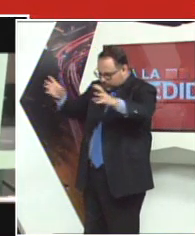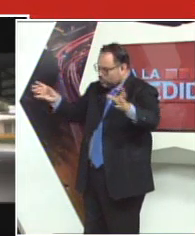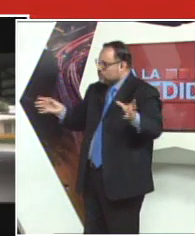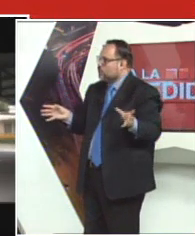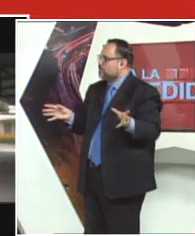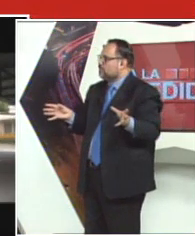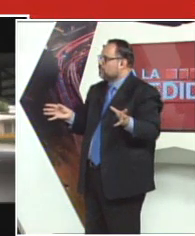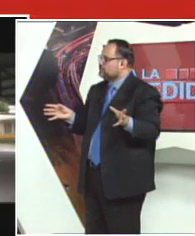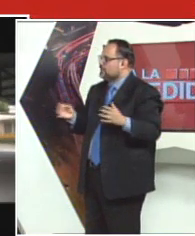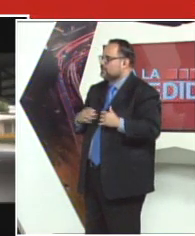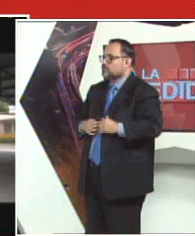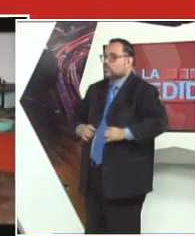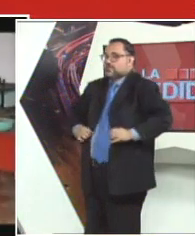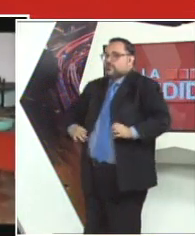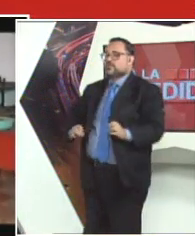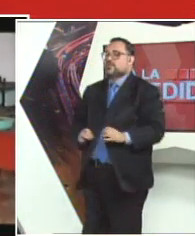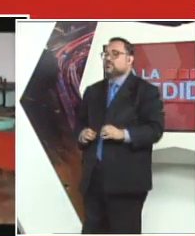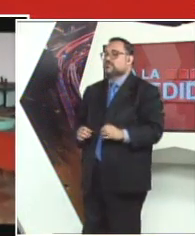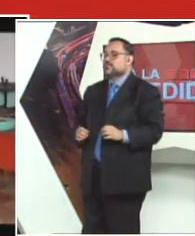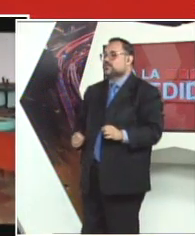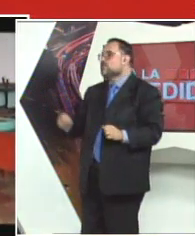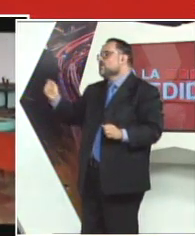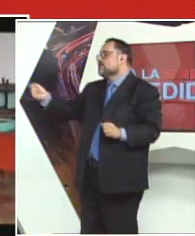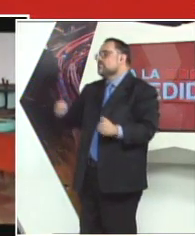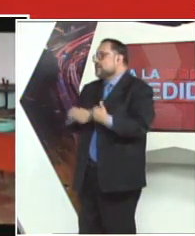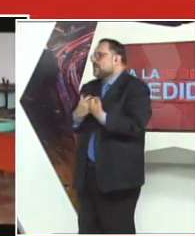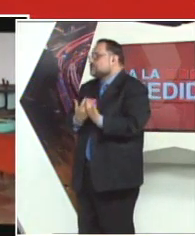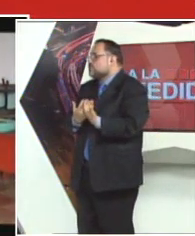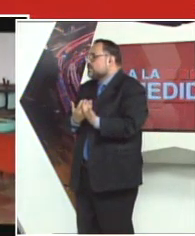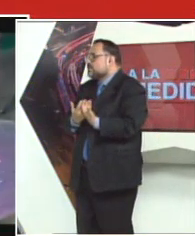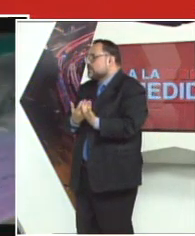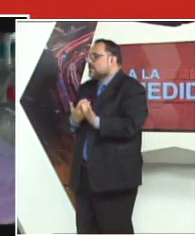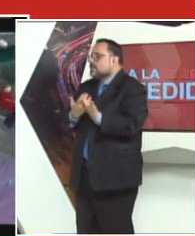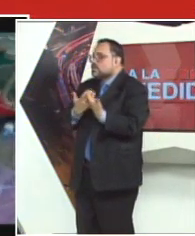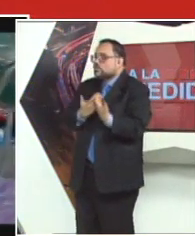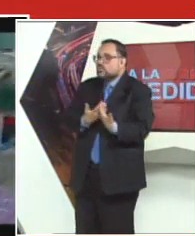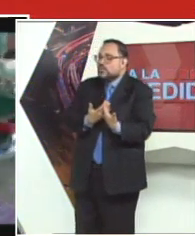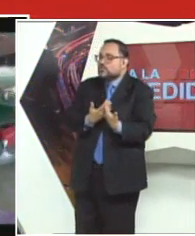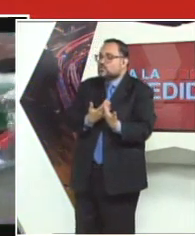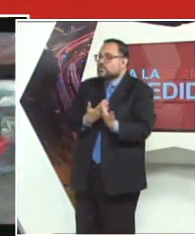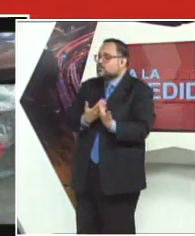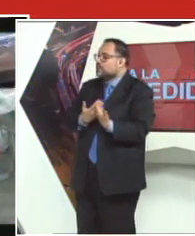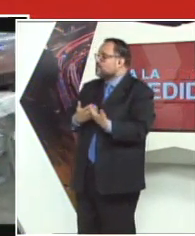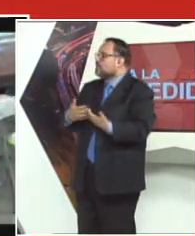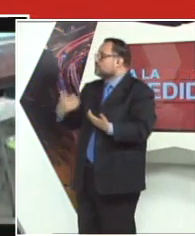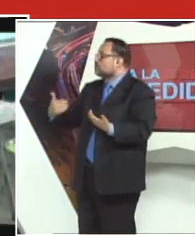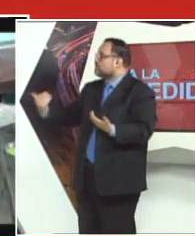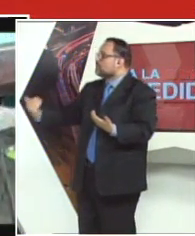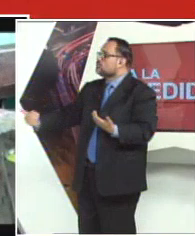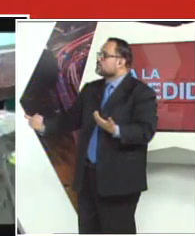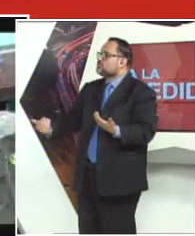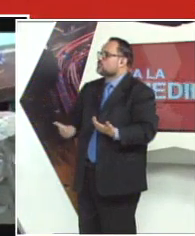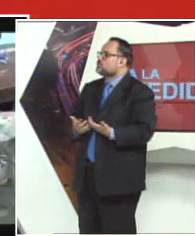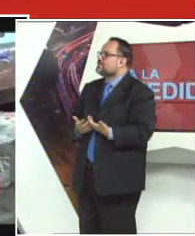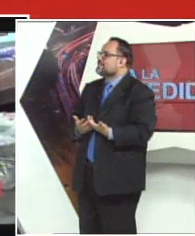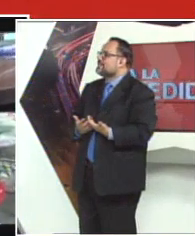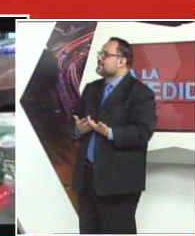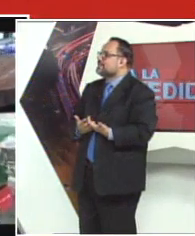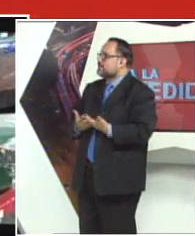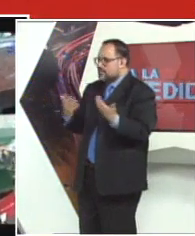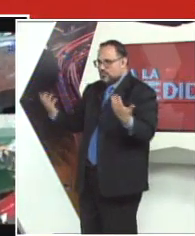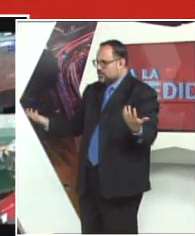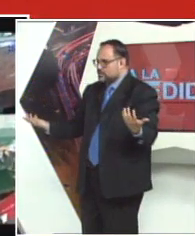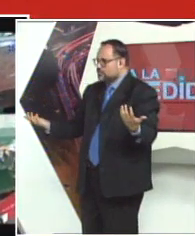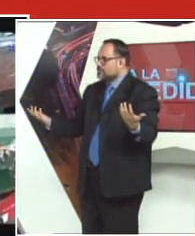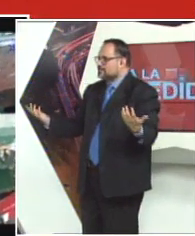maestro y todo el cuerpo docente y todo el personal administrativo que puede resolverte no solo las dudas, sino que puede resolverte muchas situaciones del